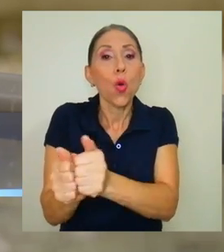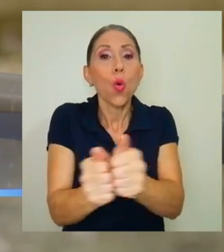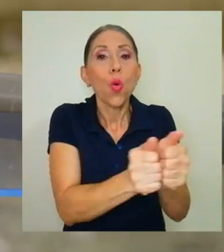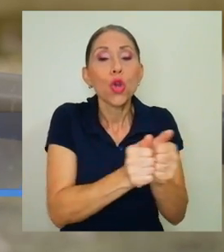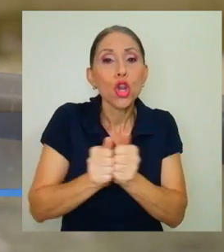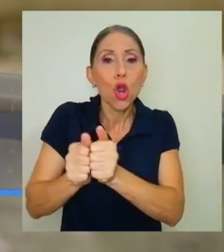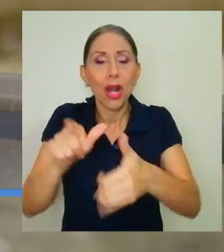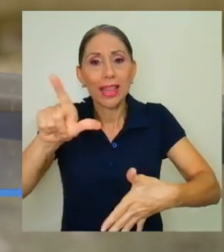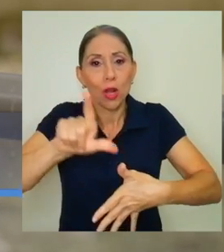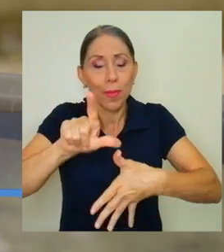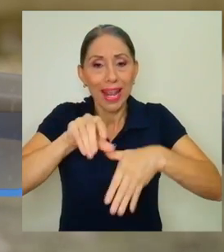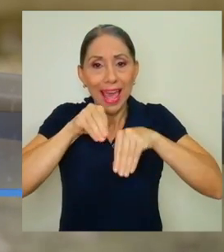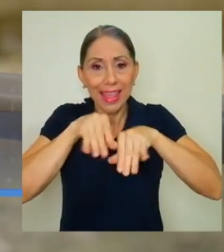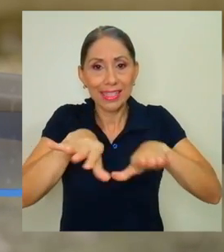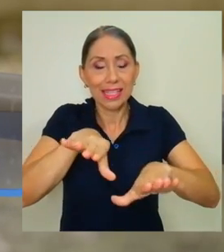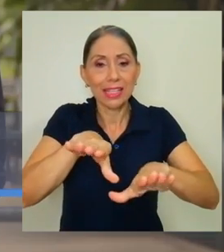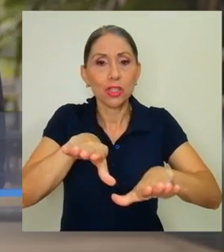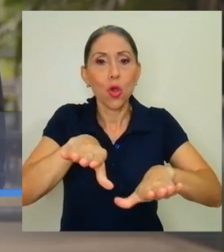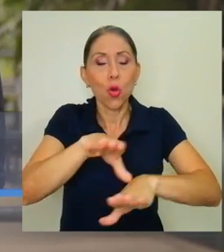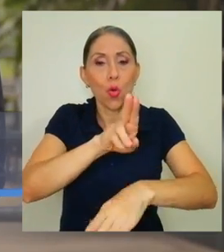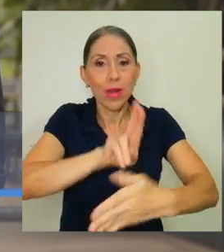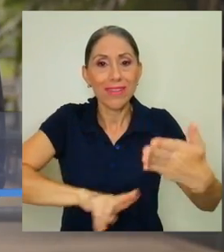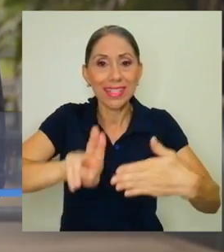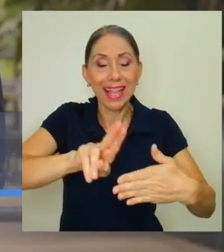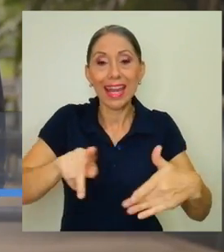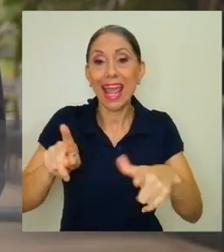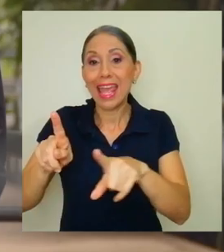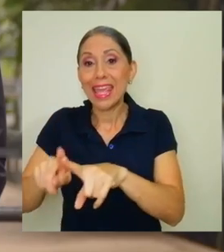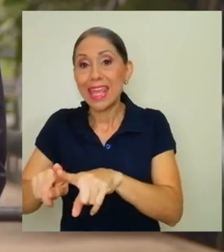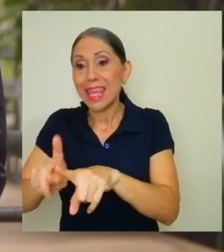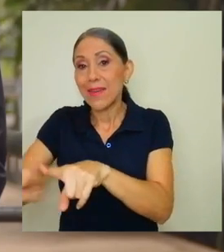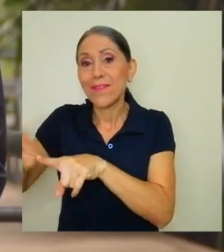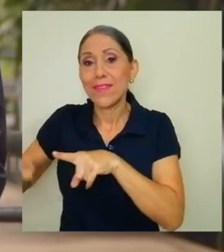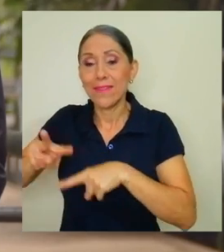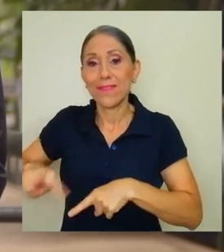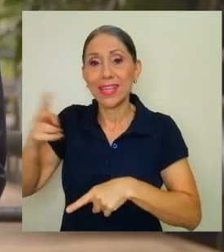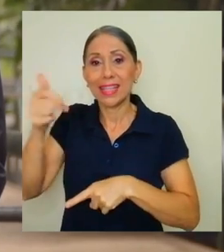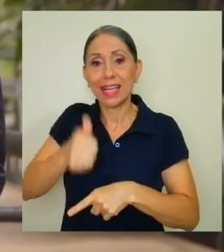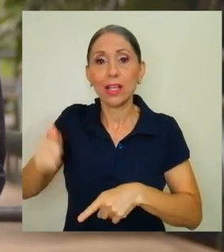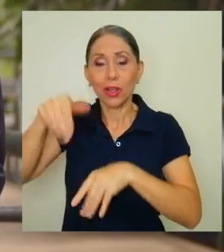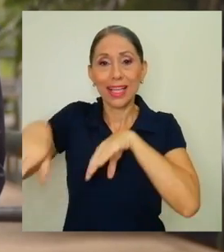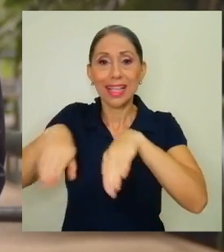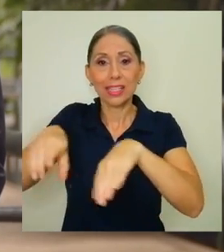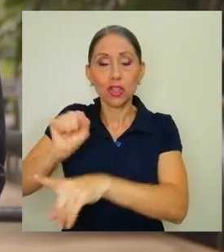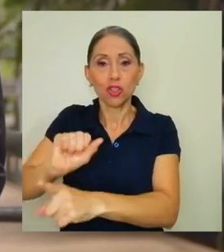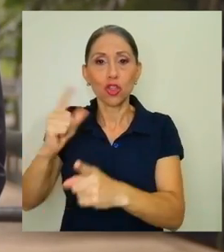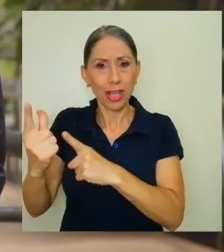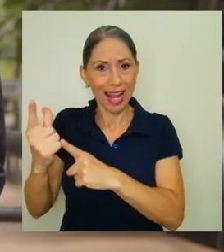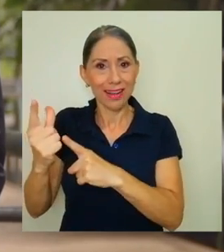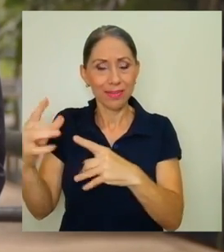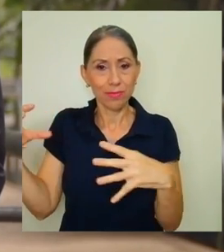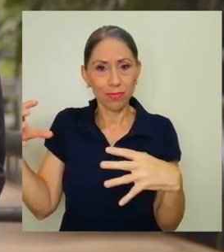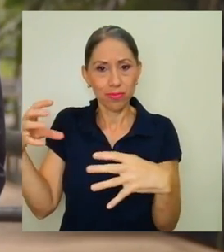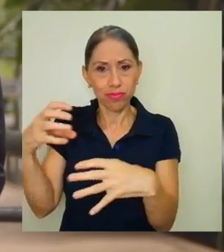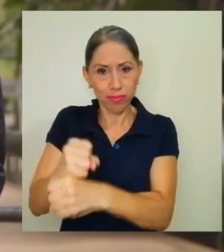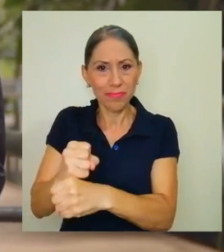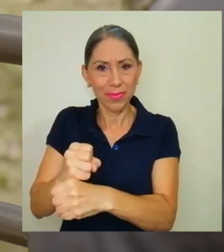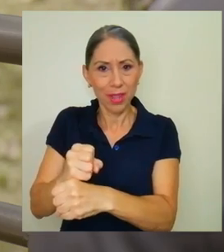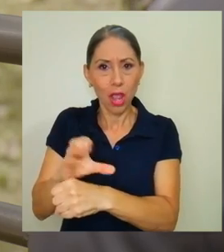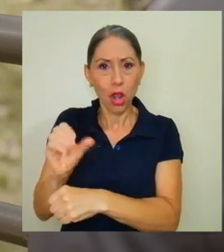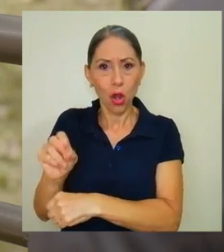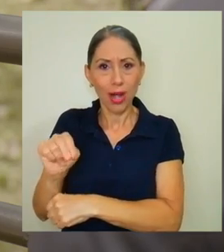Latinoamericana de Extensión Universitaria y las Vicerrectorías de Acción Social aglutinadas en el CONAR.